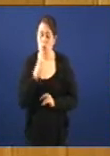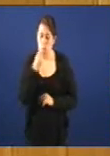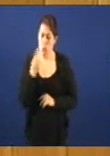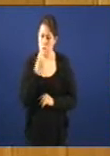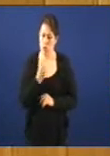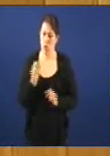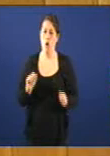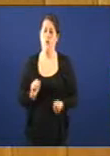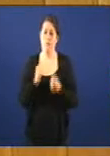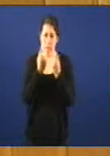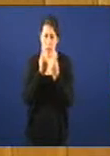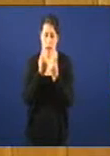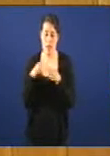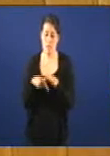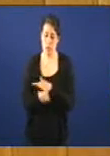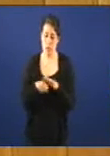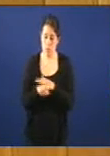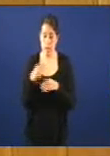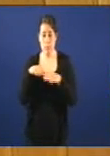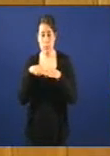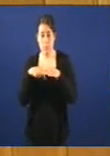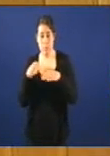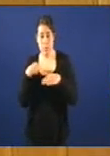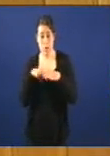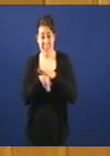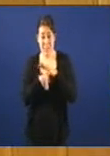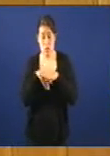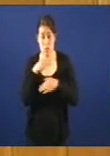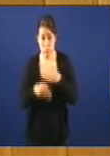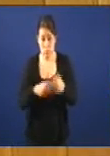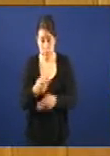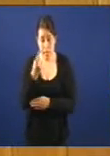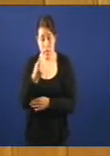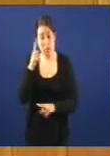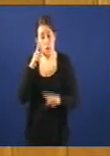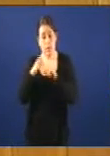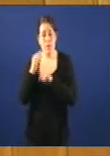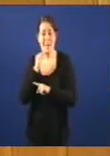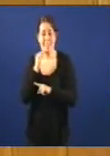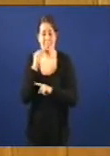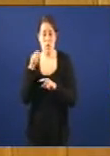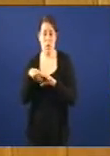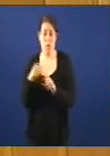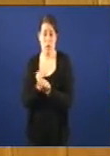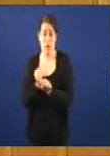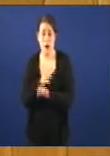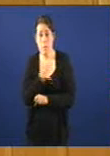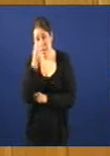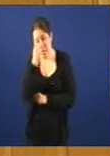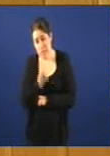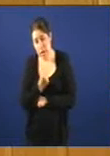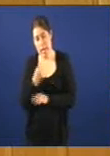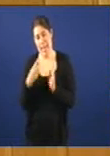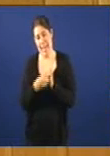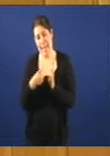formal de desenvolver as xestiós necesarias para garantir os postos de traballo así como a continuidade da imaxen e da calidad